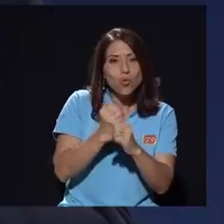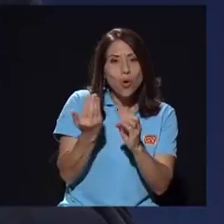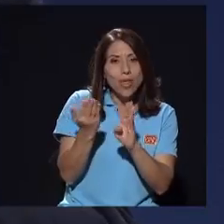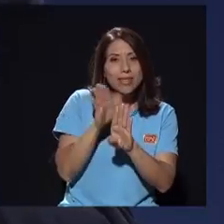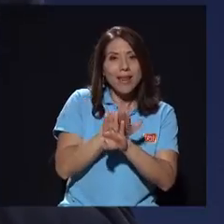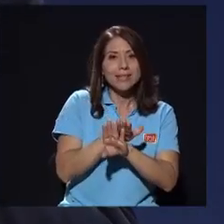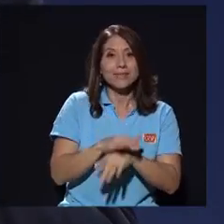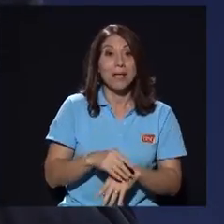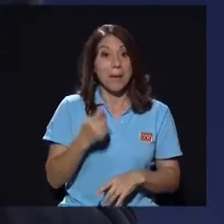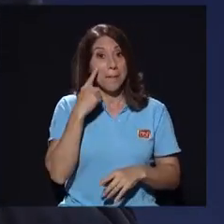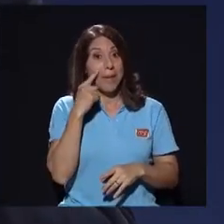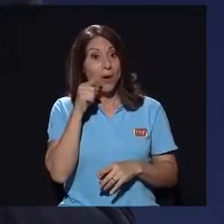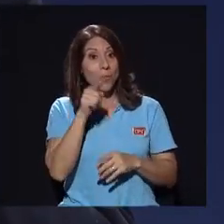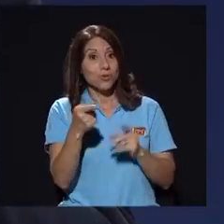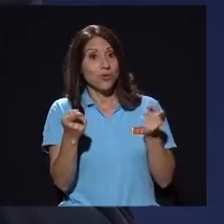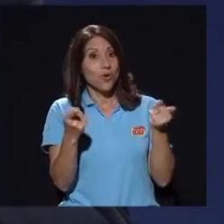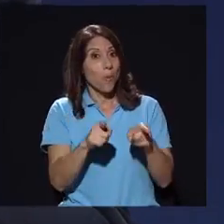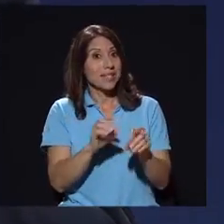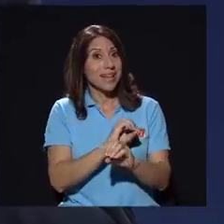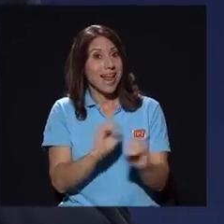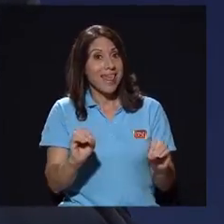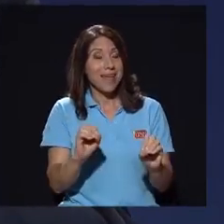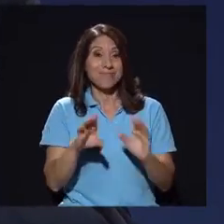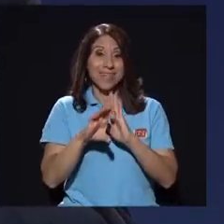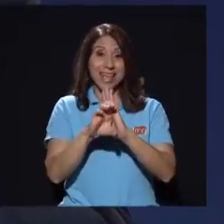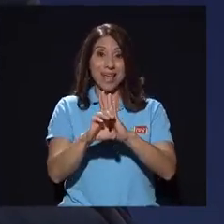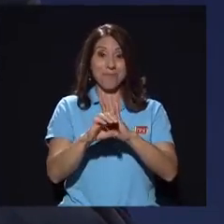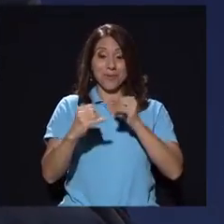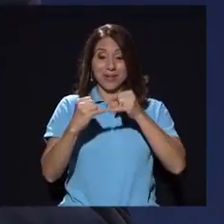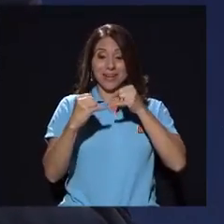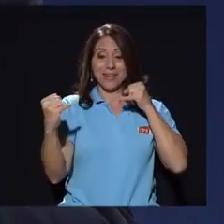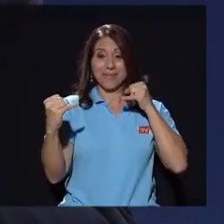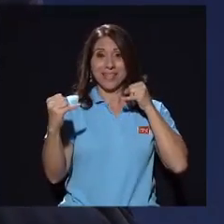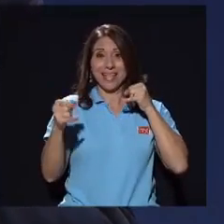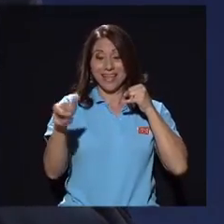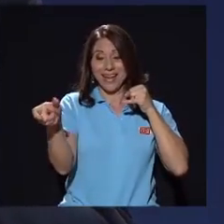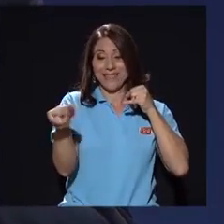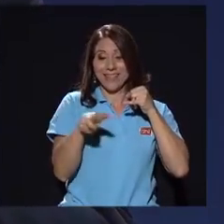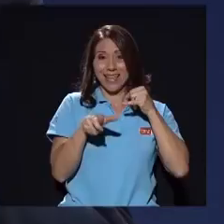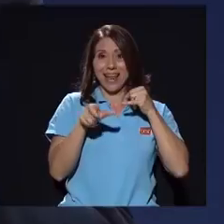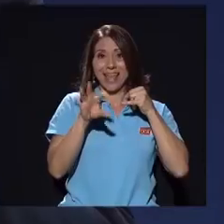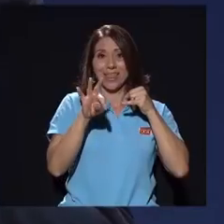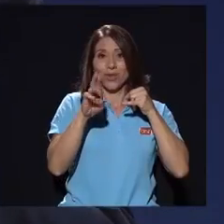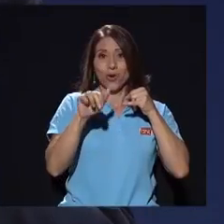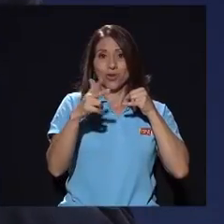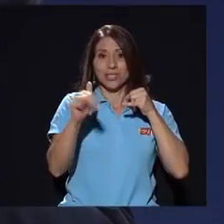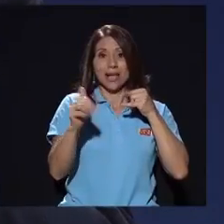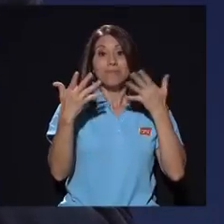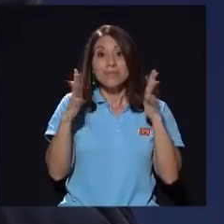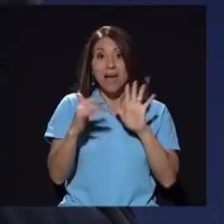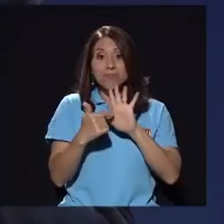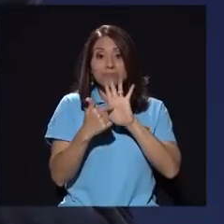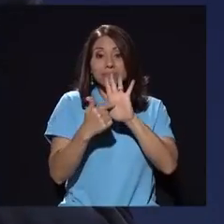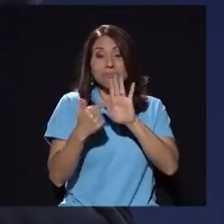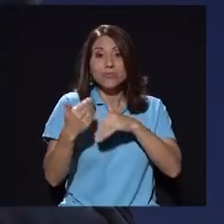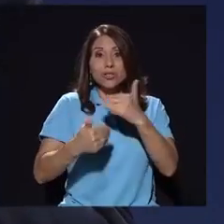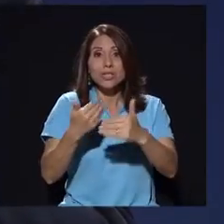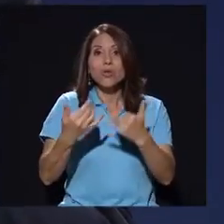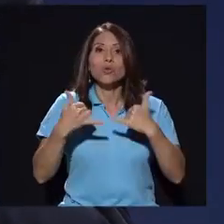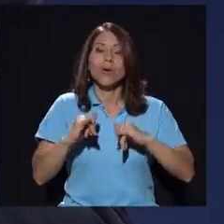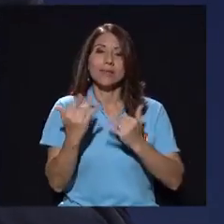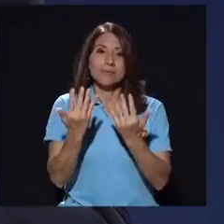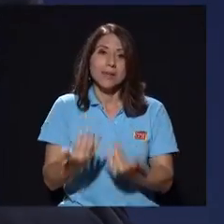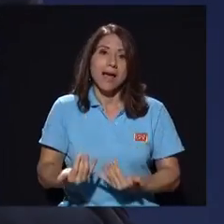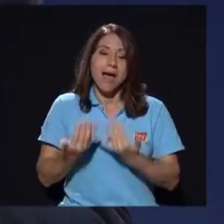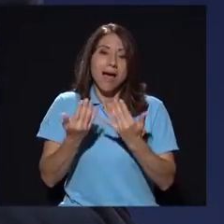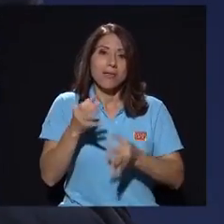de no pasa nada puede y no puede la trocha es un claro ejemplo porque se desnudo parte de ese proceso y todavía seguimos esperando que